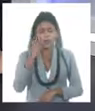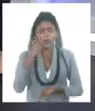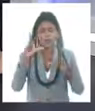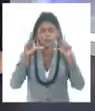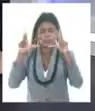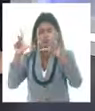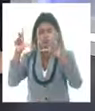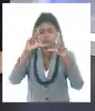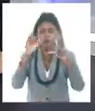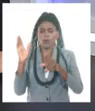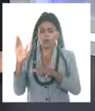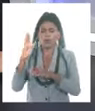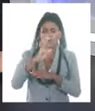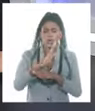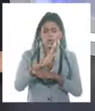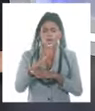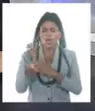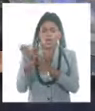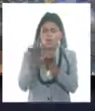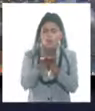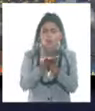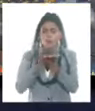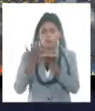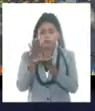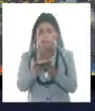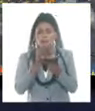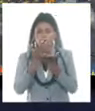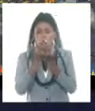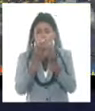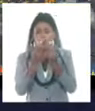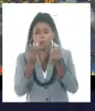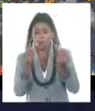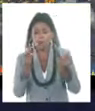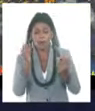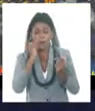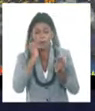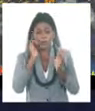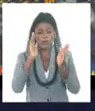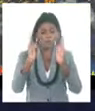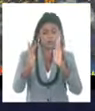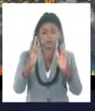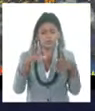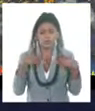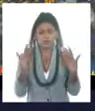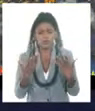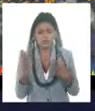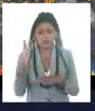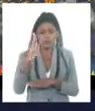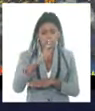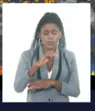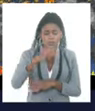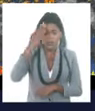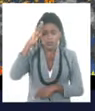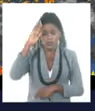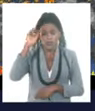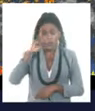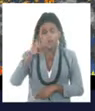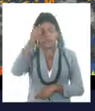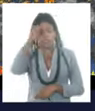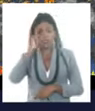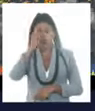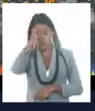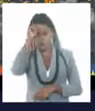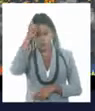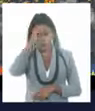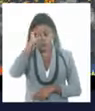cómo está llegando ya al oriente de nuestro país, pero las mayores concentraciones de polvo estarán llegando para este fin de semana,